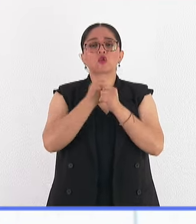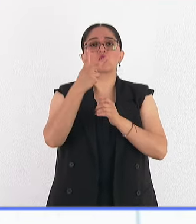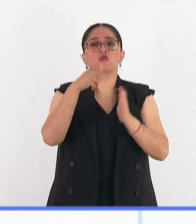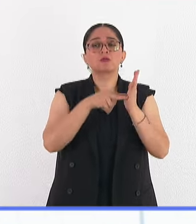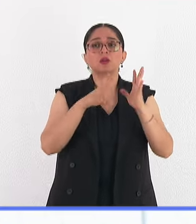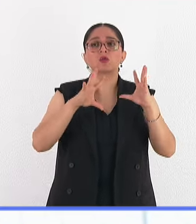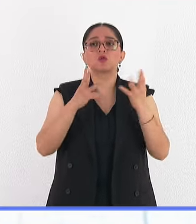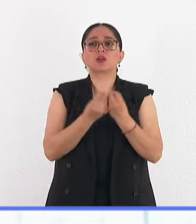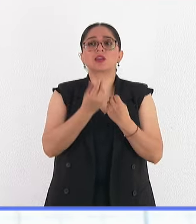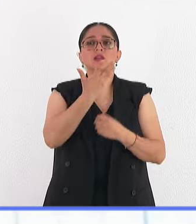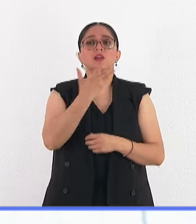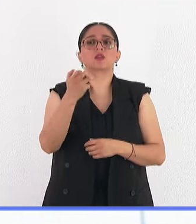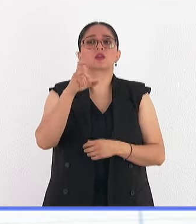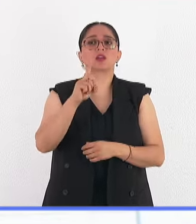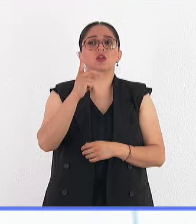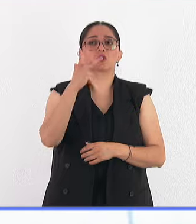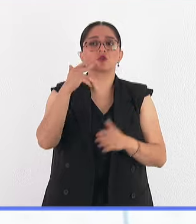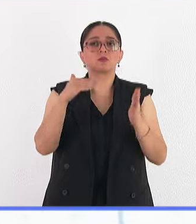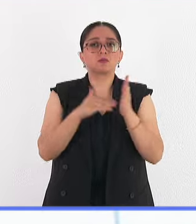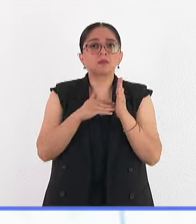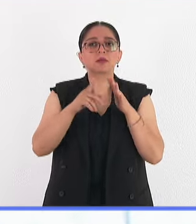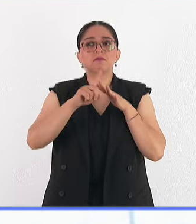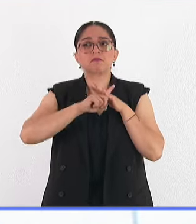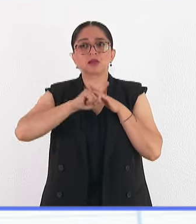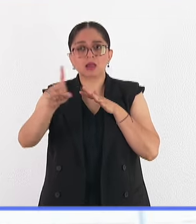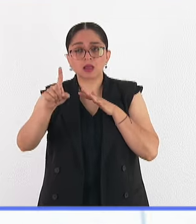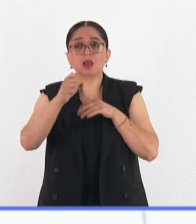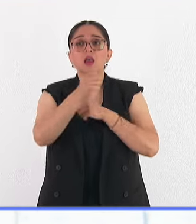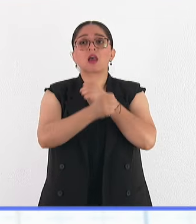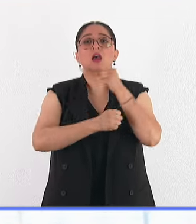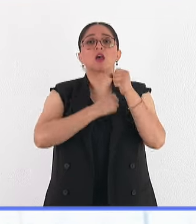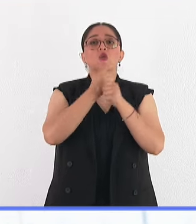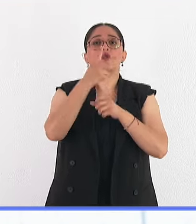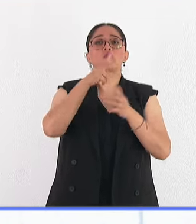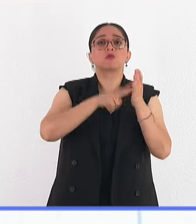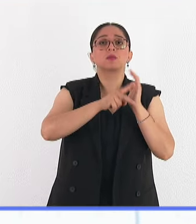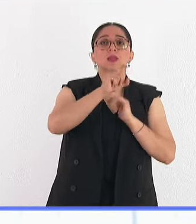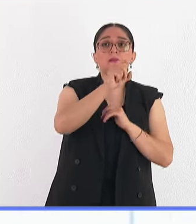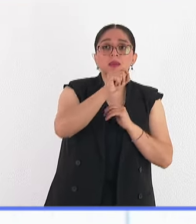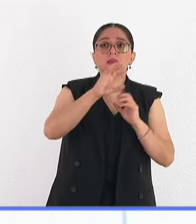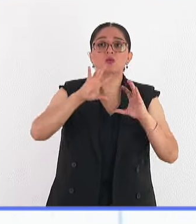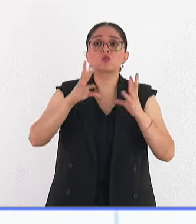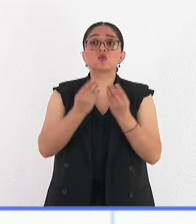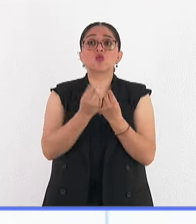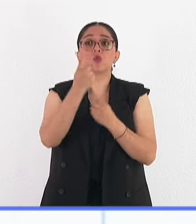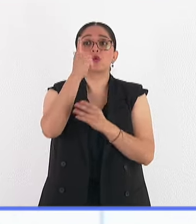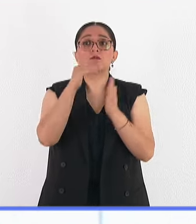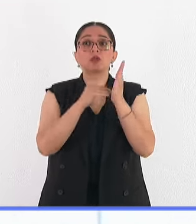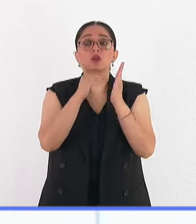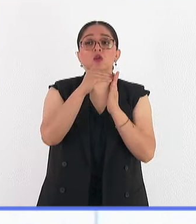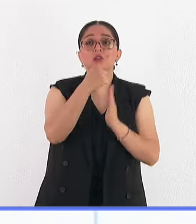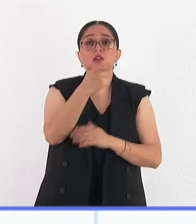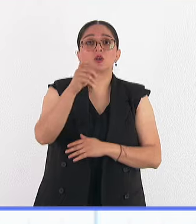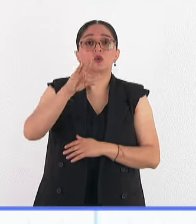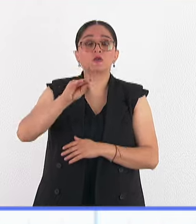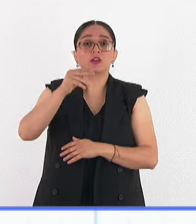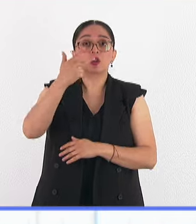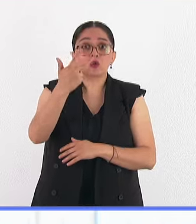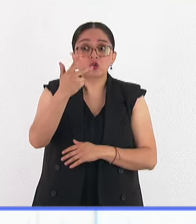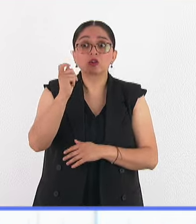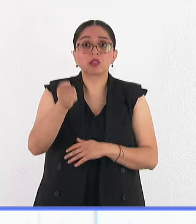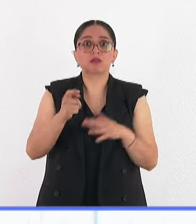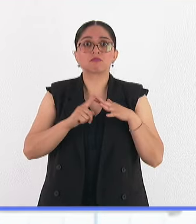538.000 migrantes internacionales. Para el 2020, ya sumaban 1.198.000. Es decir, que la población